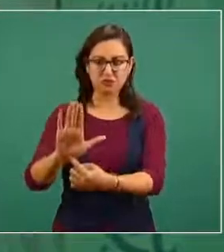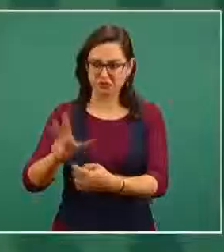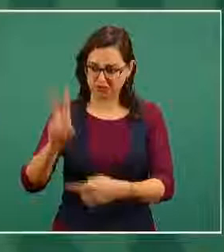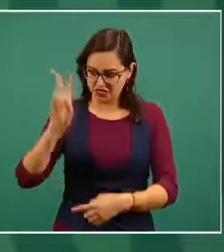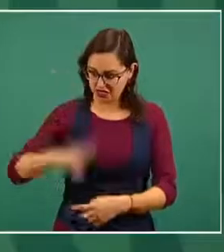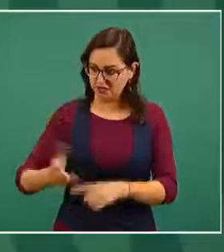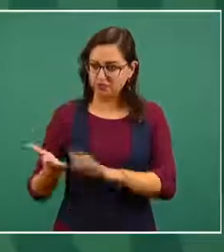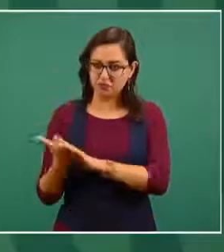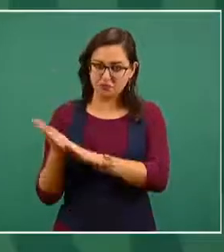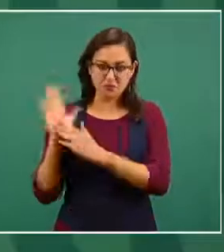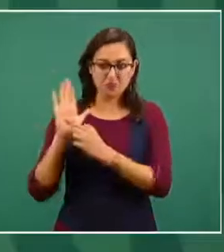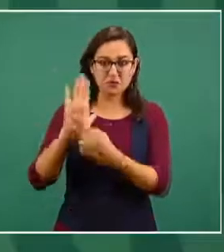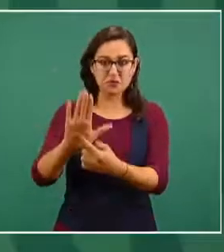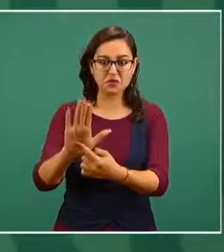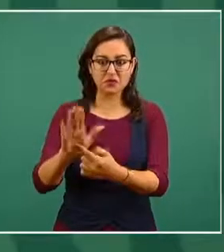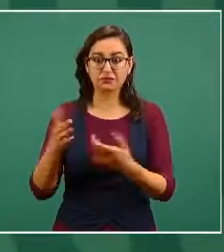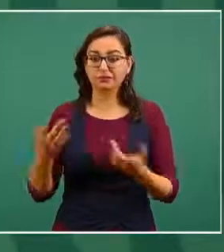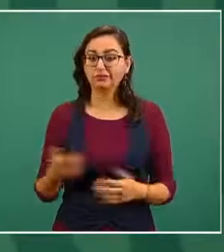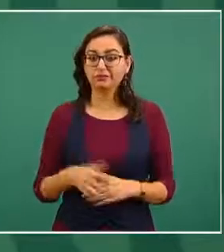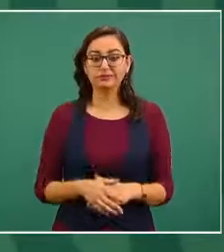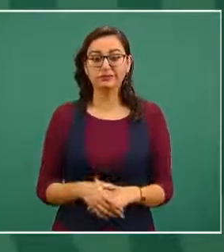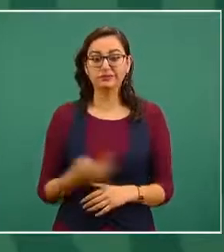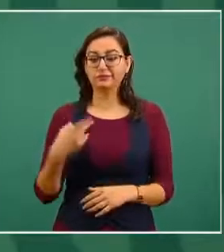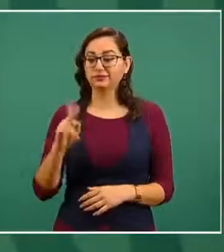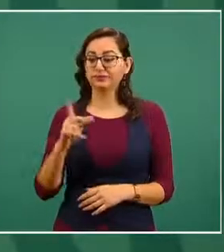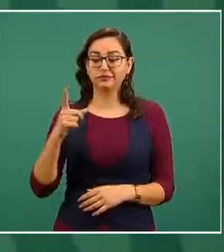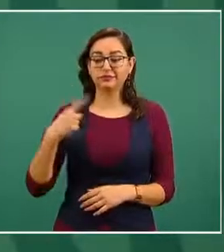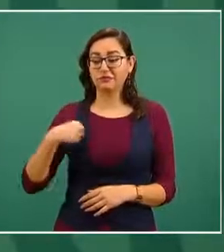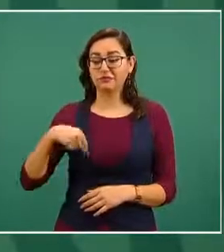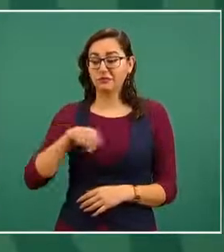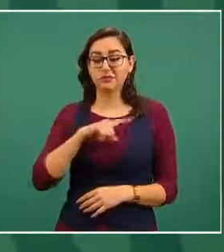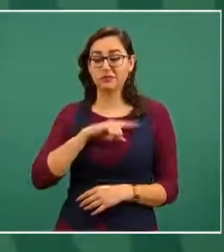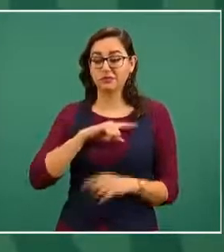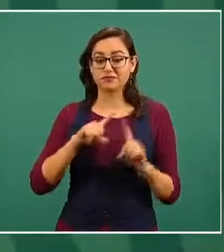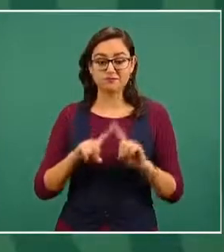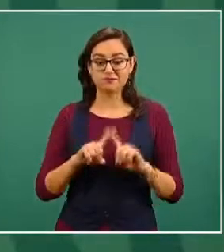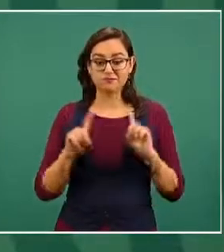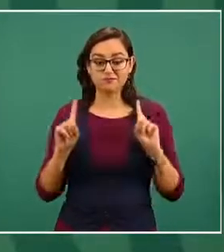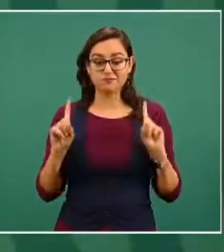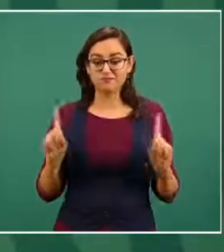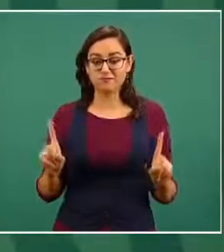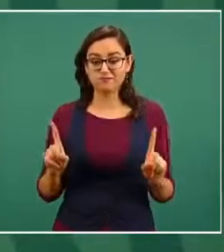pero nosotros cuando decimos de que